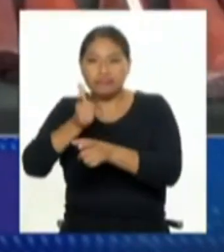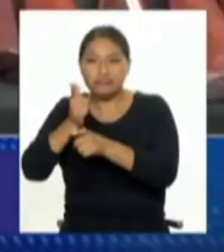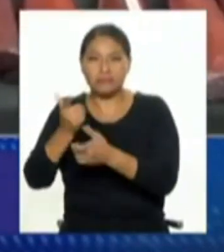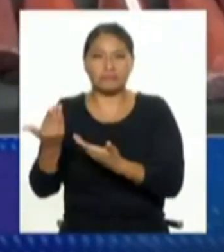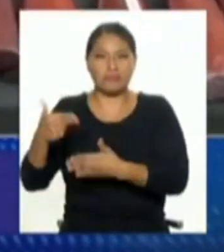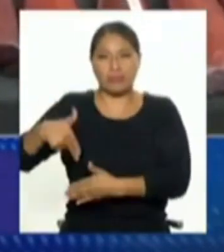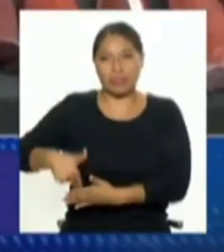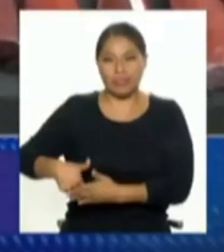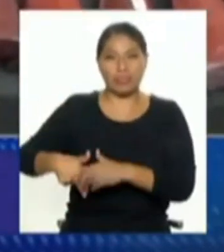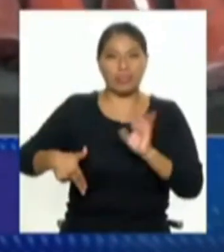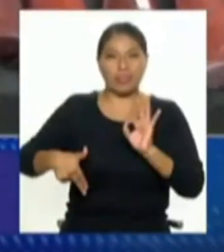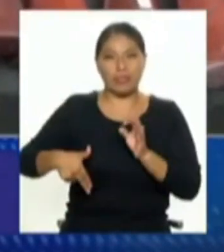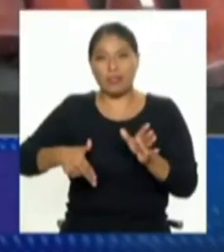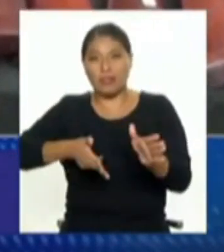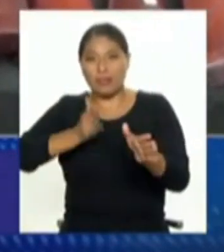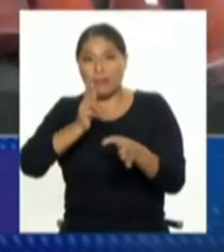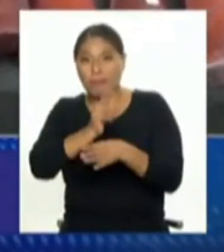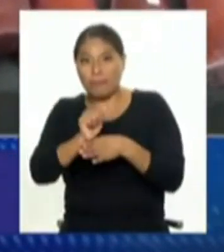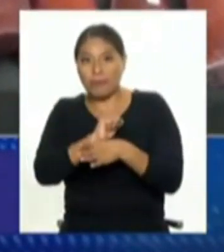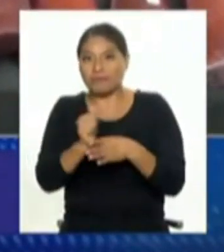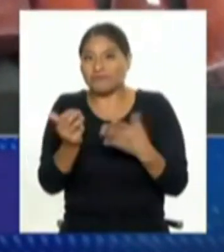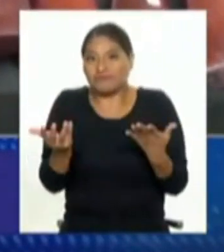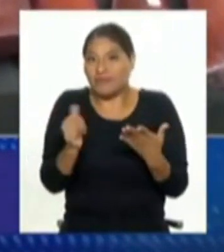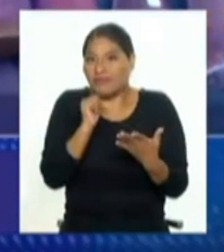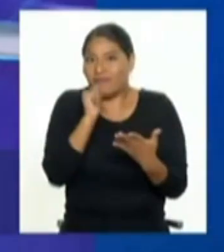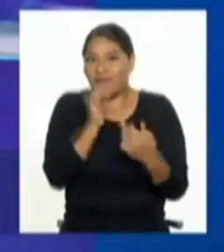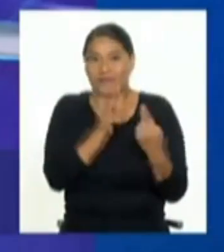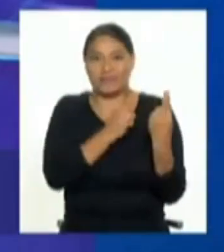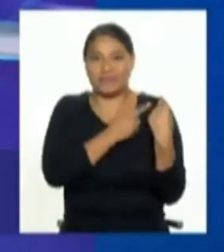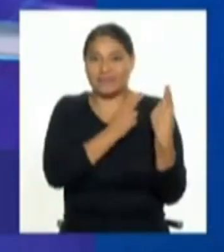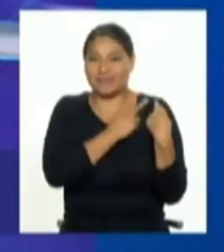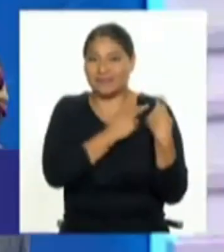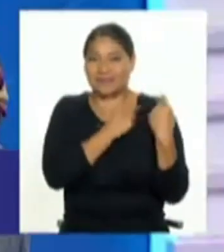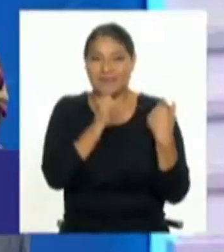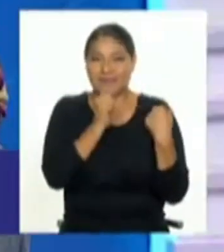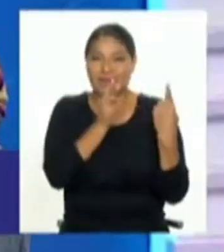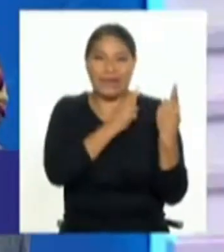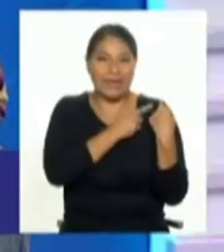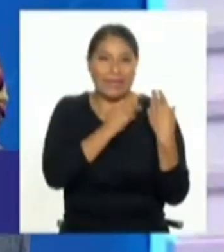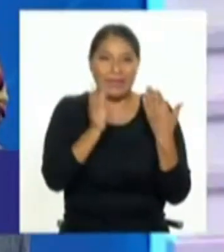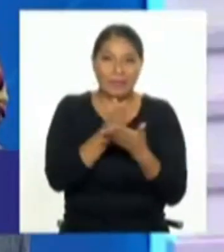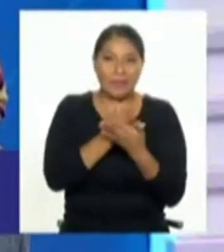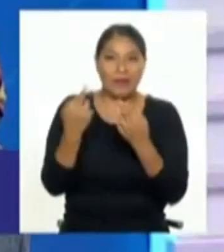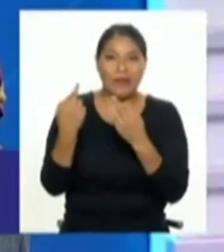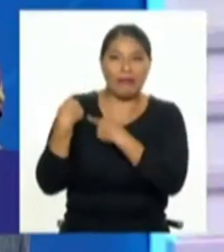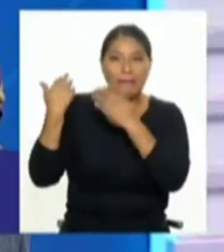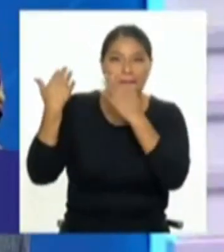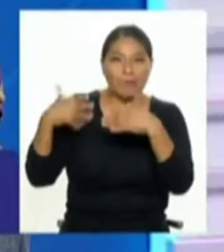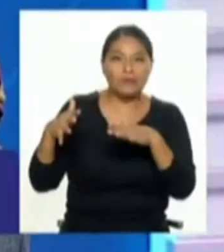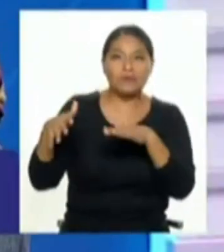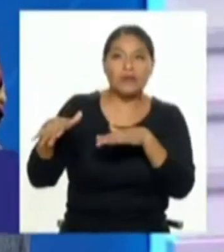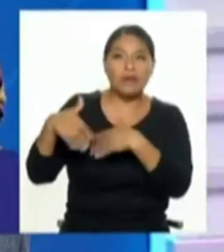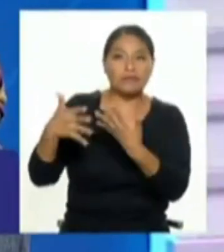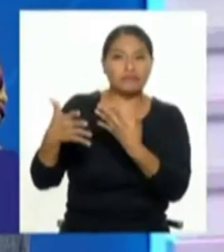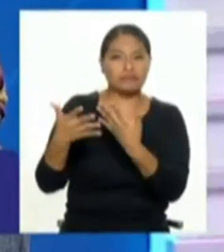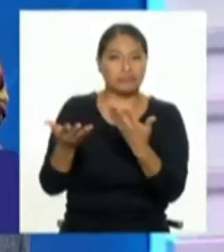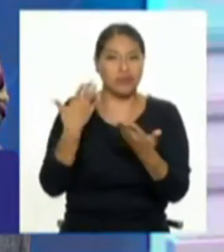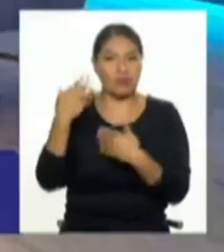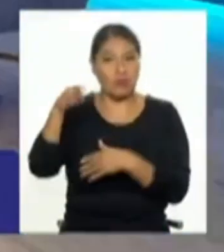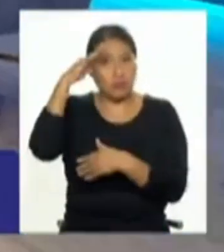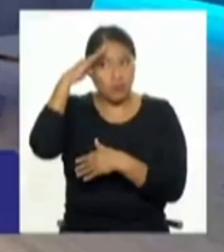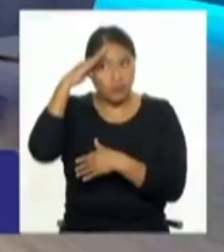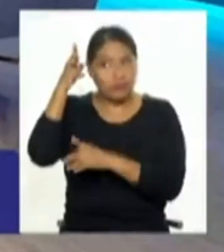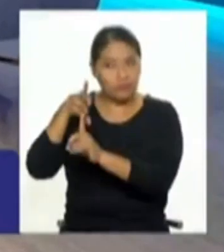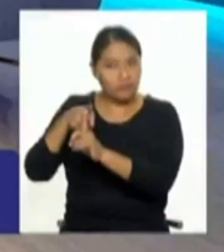escucho y veo el nivel de irresponsabilidad que hay en esto y de verdad que la primera medida que uno tenía que tomar es decir se acabó un